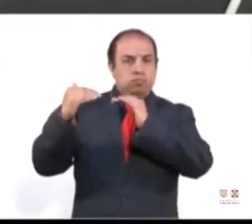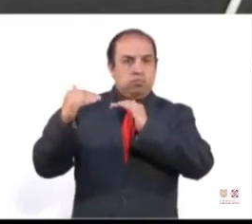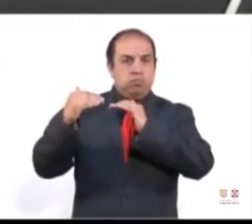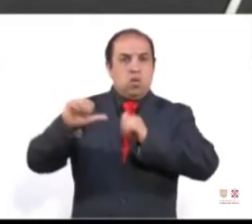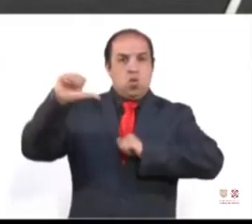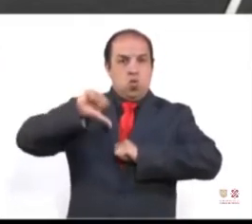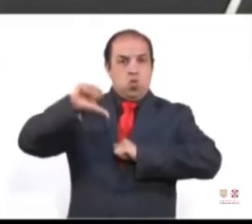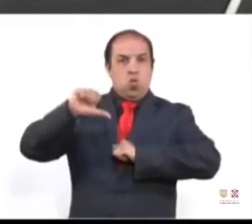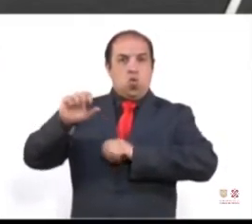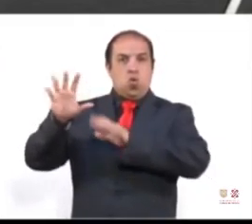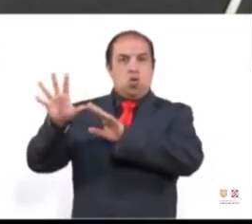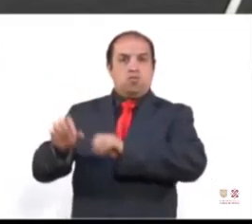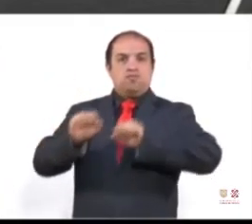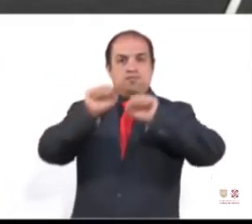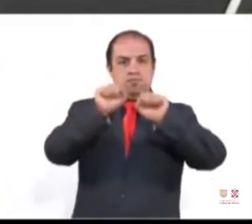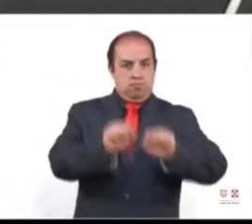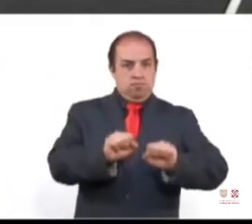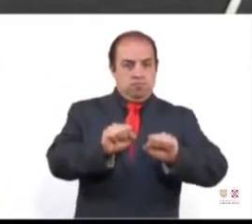el día de hoy.